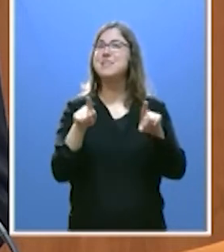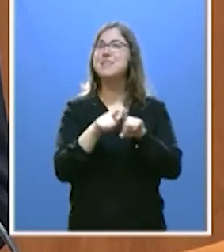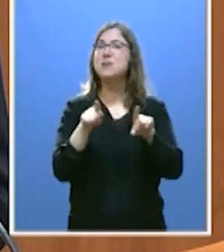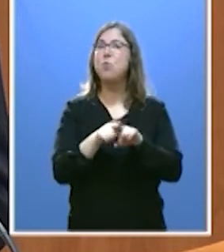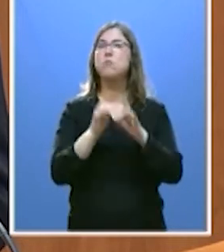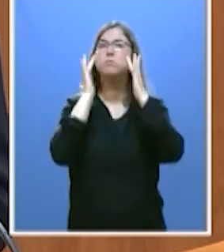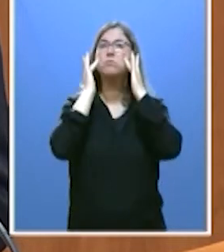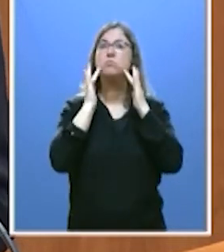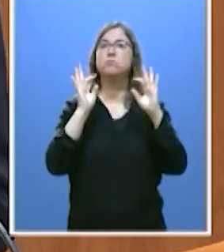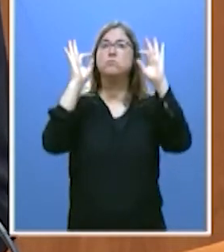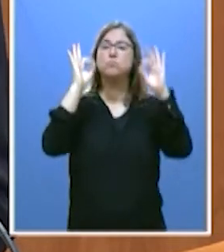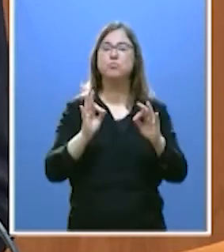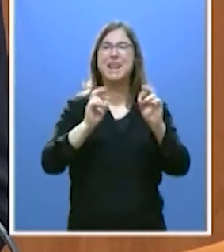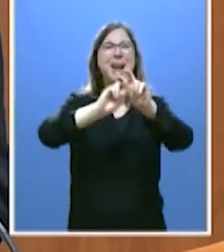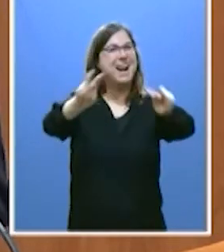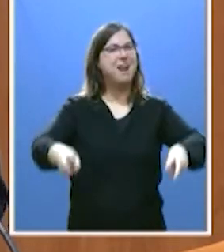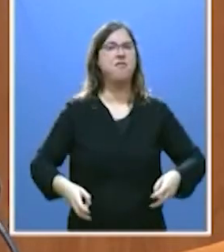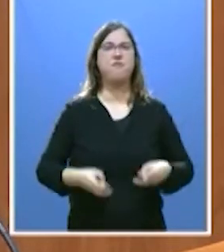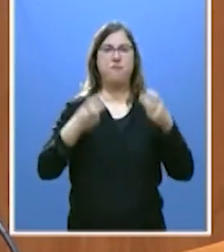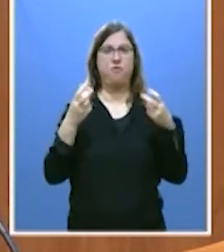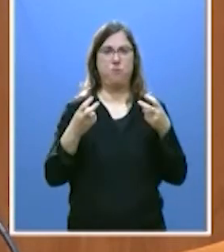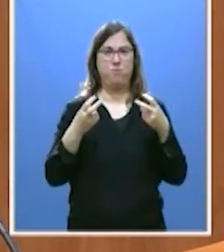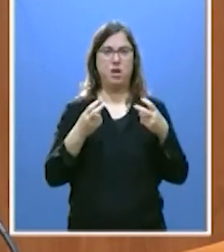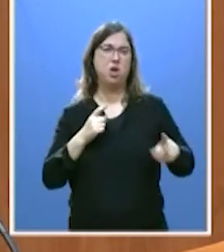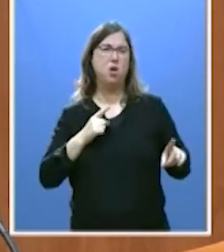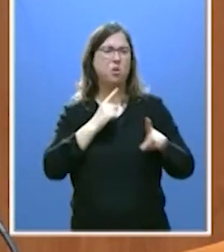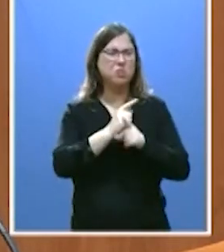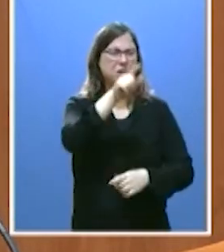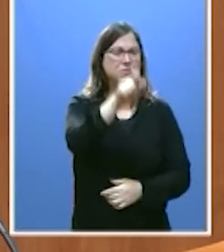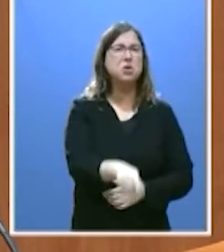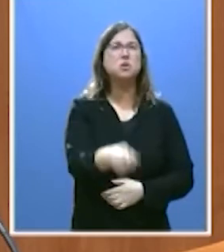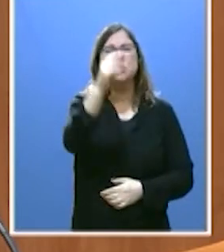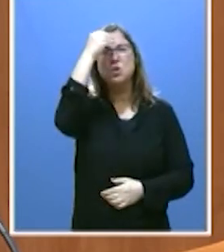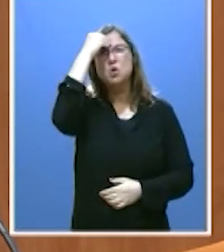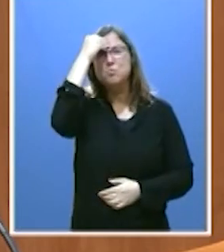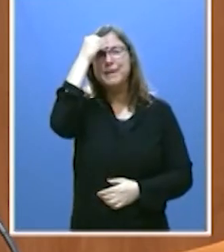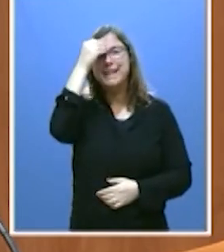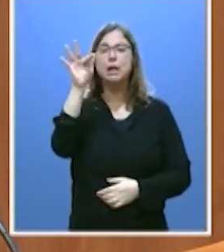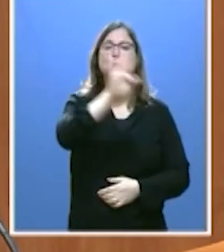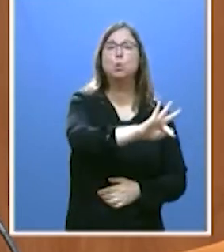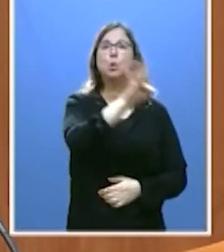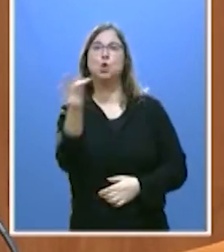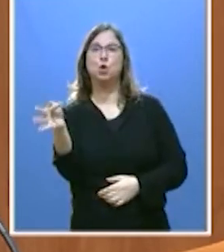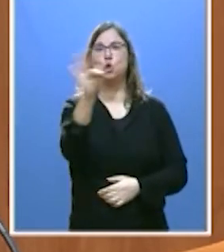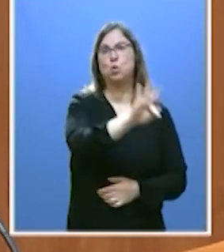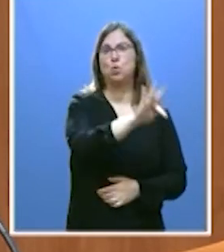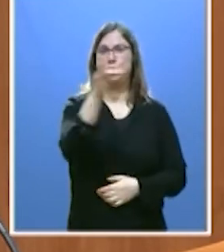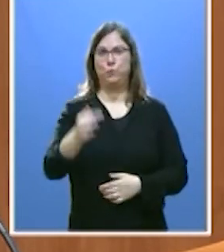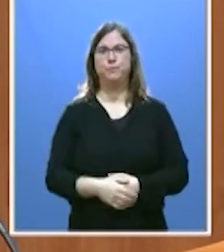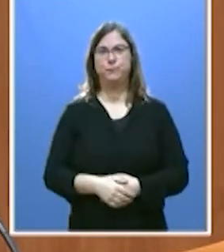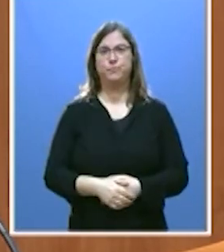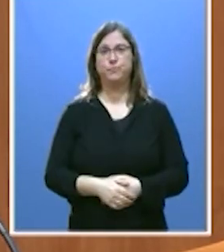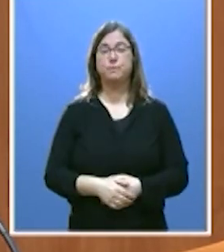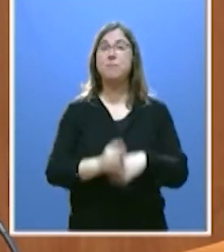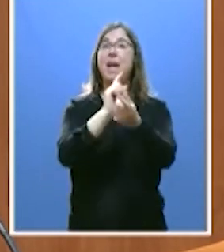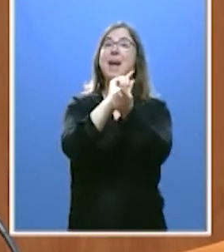auténtico de la reforma, frente a quienes solo creen en el turnismo. El cambio no es